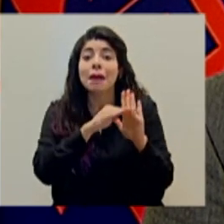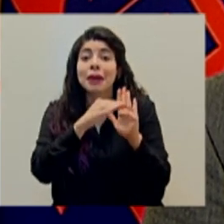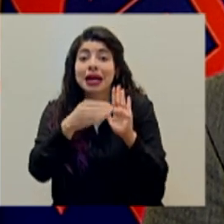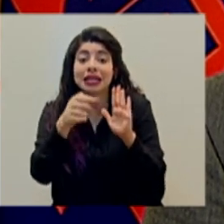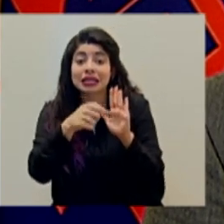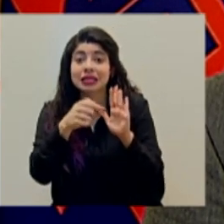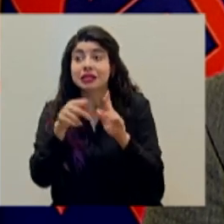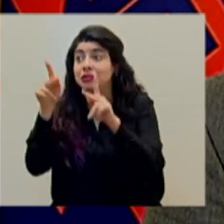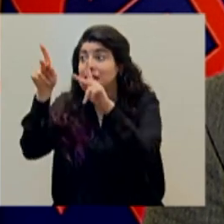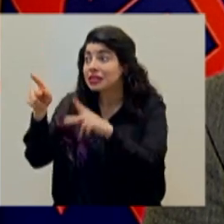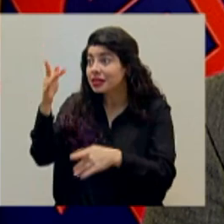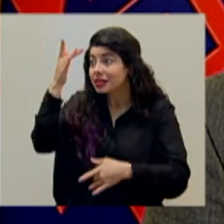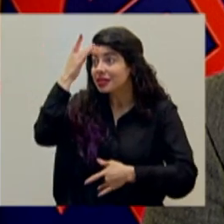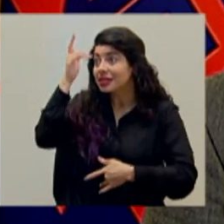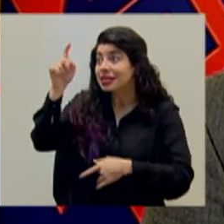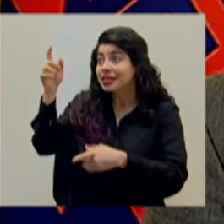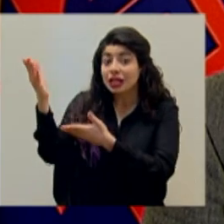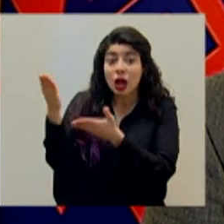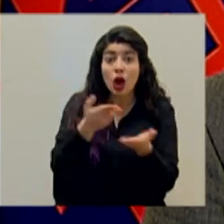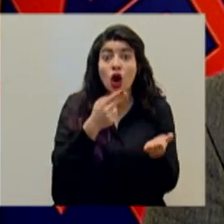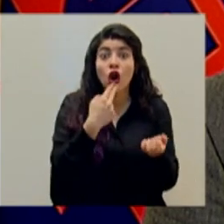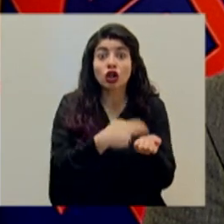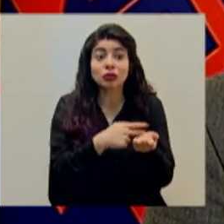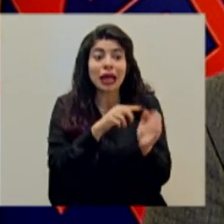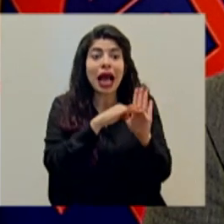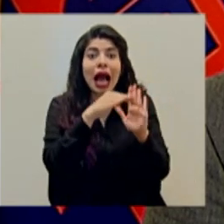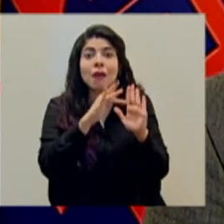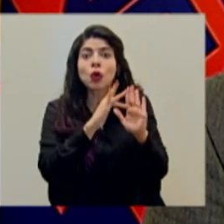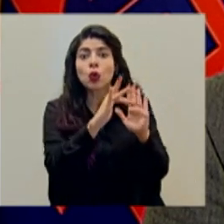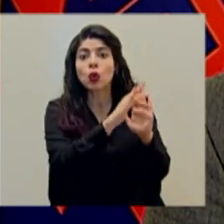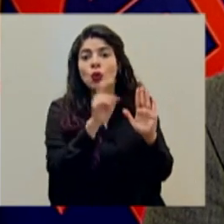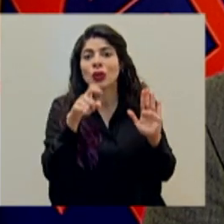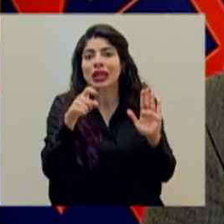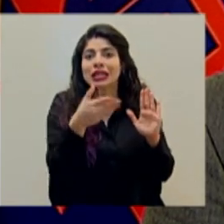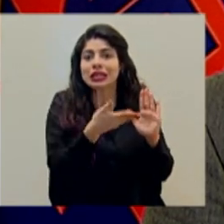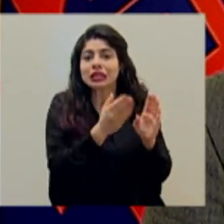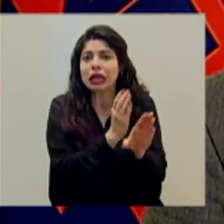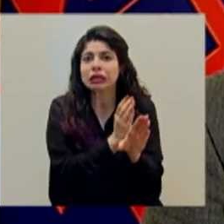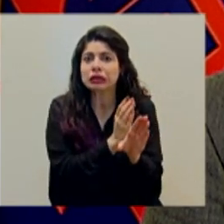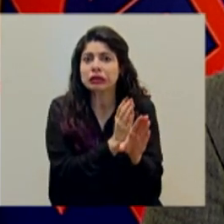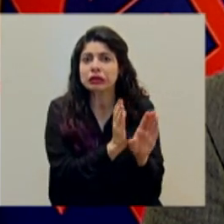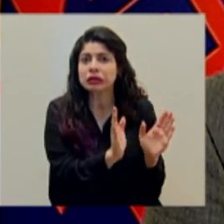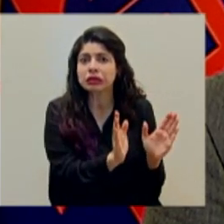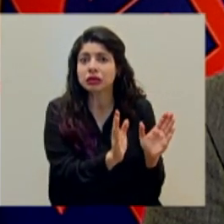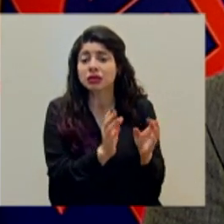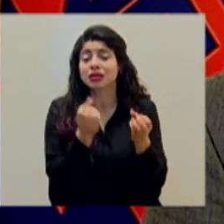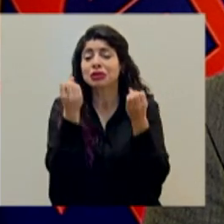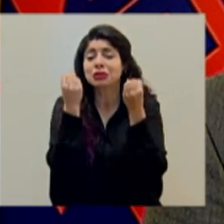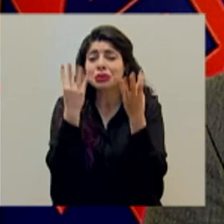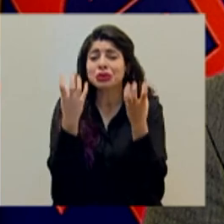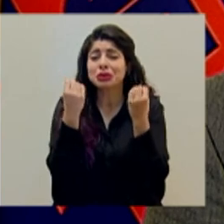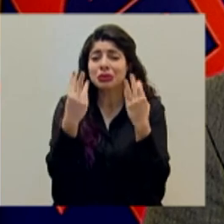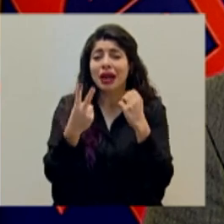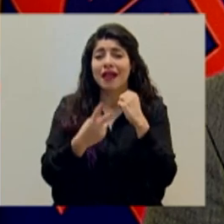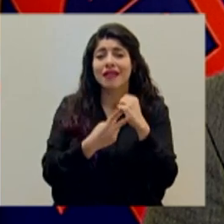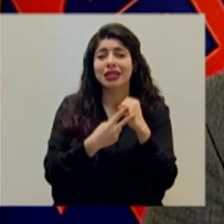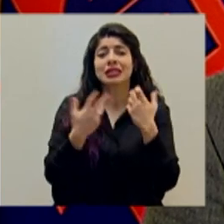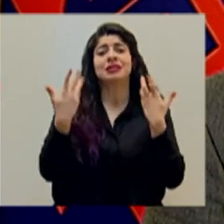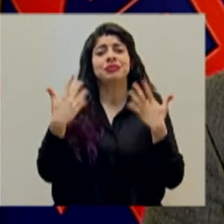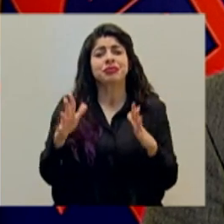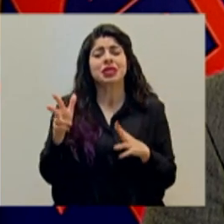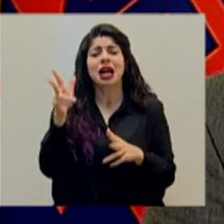pacientes que requieran atención hospitalaria. Recordamos que justamente y en múltiples ocasiones hemos